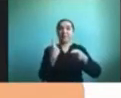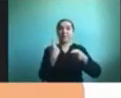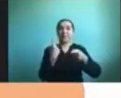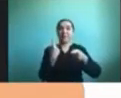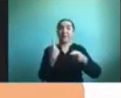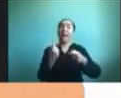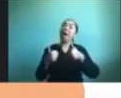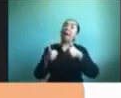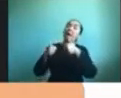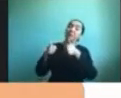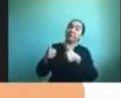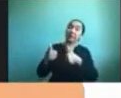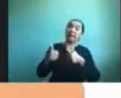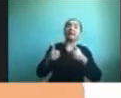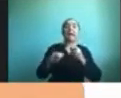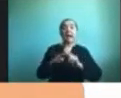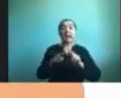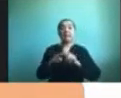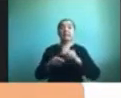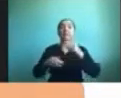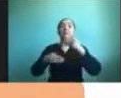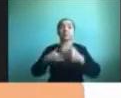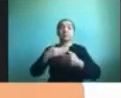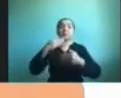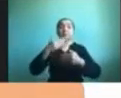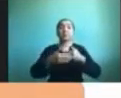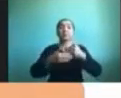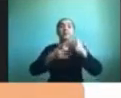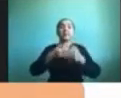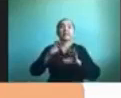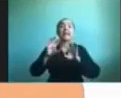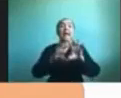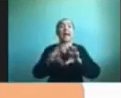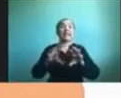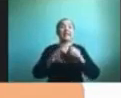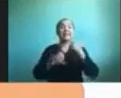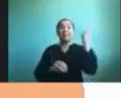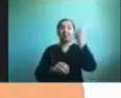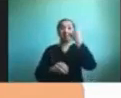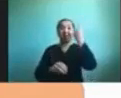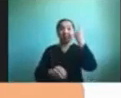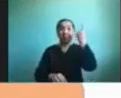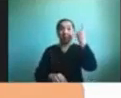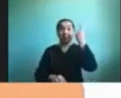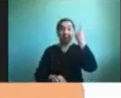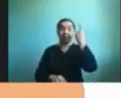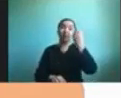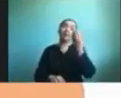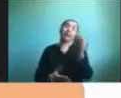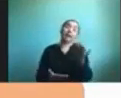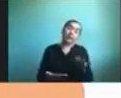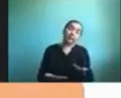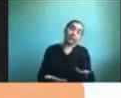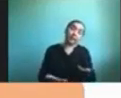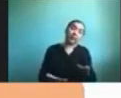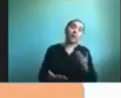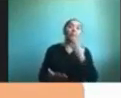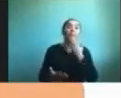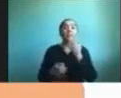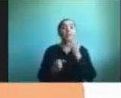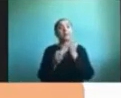la actividad o esa tarea se vaya haciendo más autónoma obviamente esto también se puede trabajar con